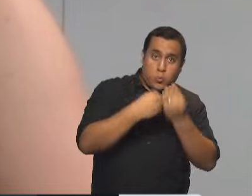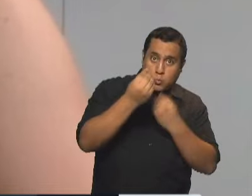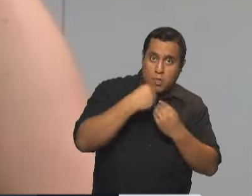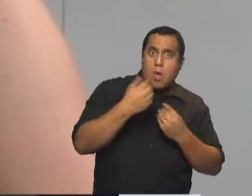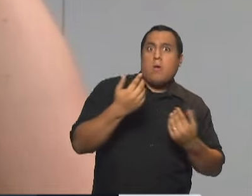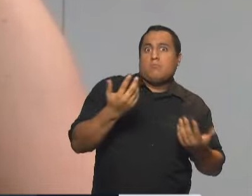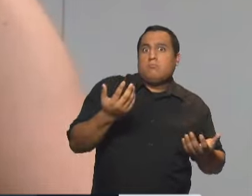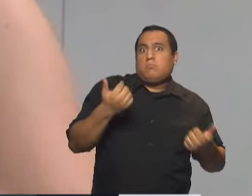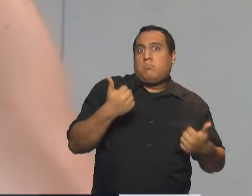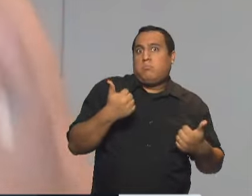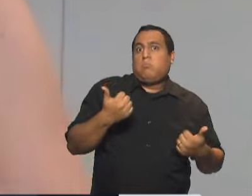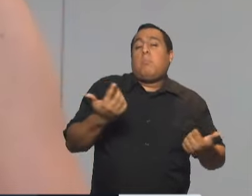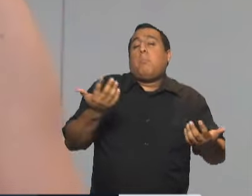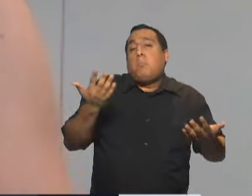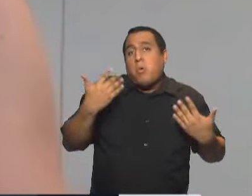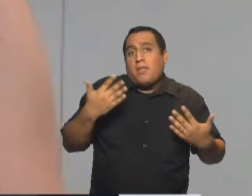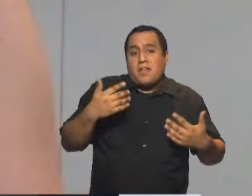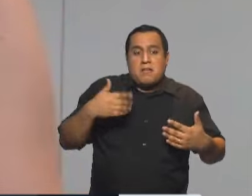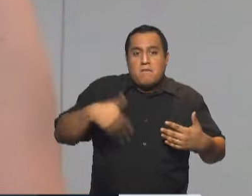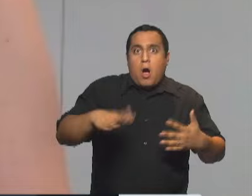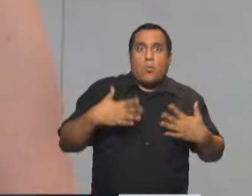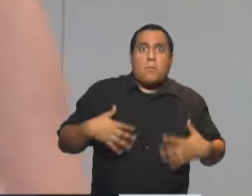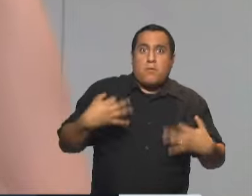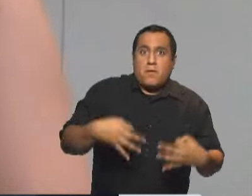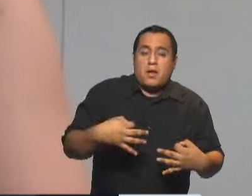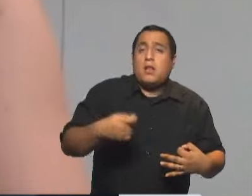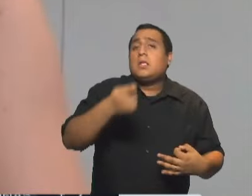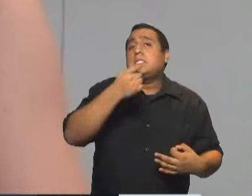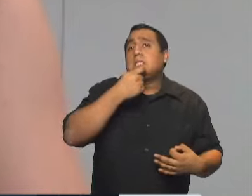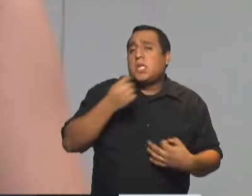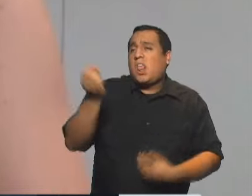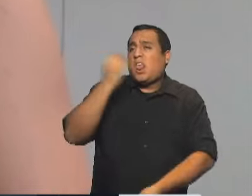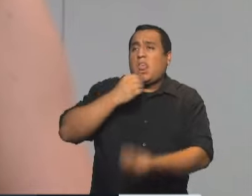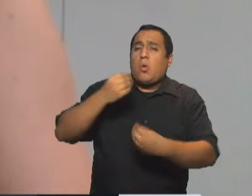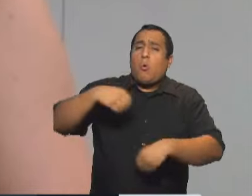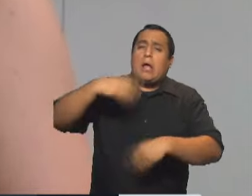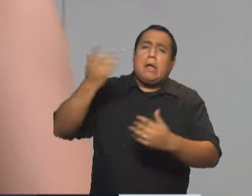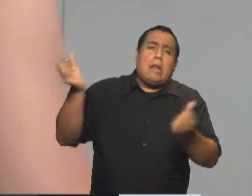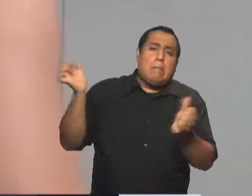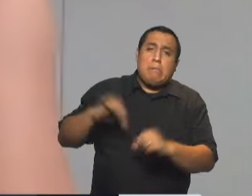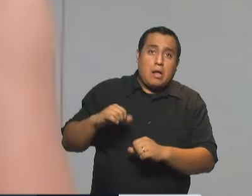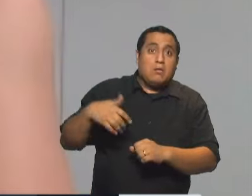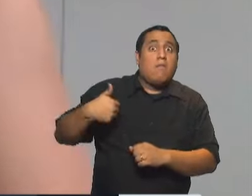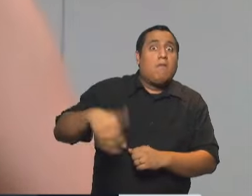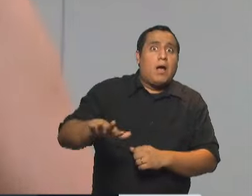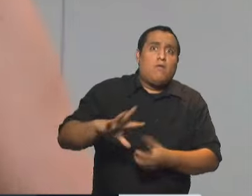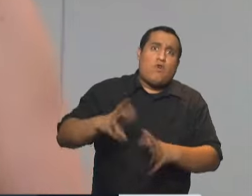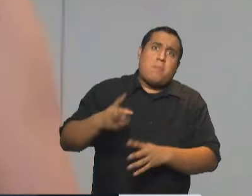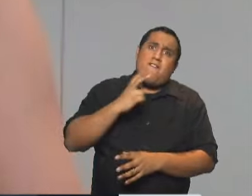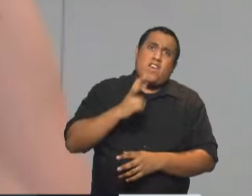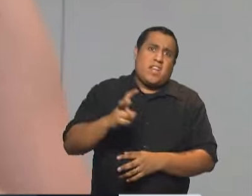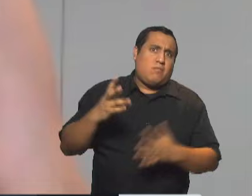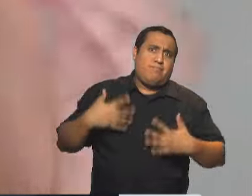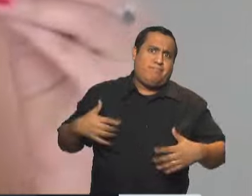mejor manera o la mejor medicina a la que podemos acceder ahora si nos alimentamos mal también puede ser un veneno el que estamos